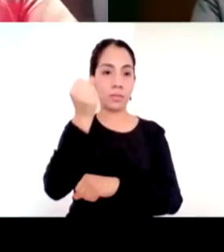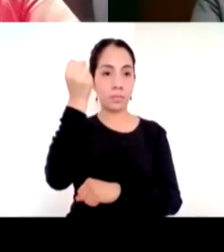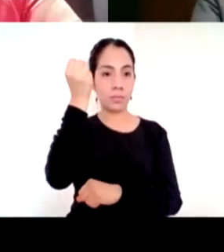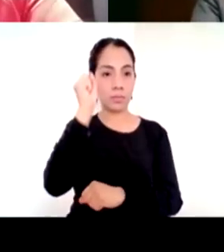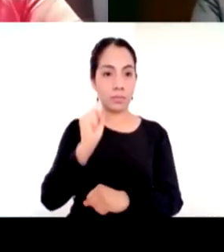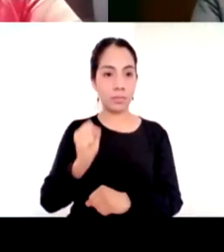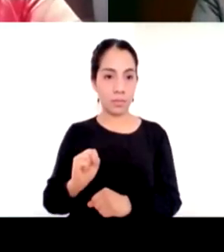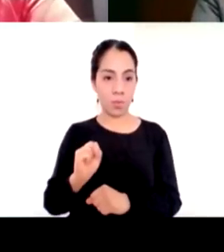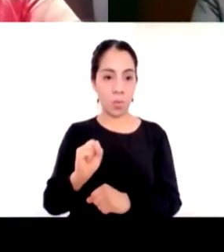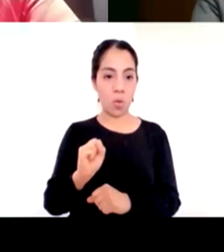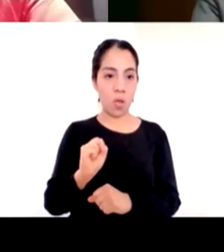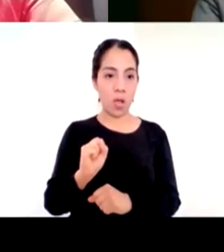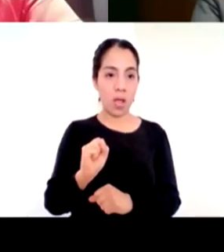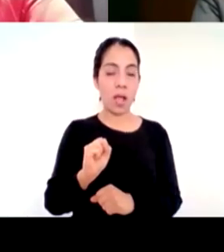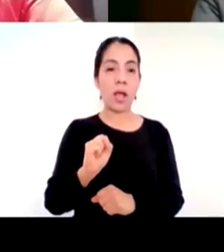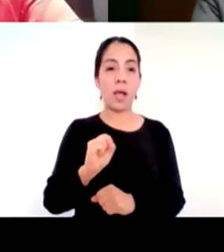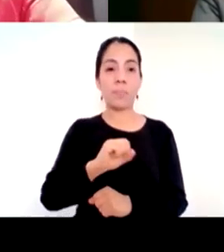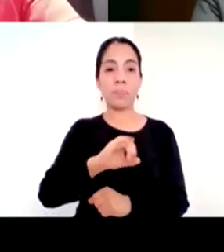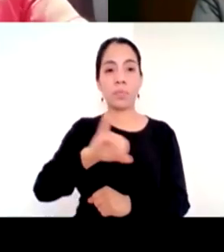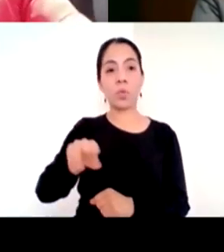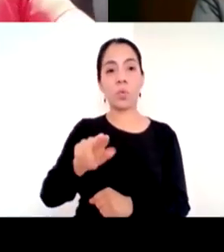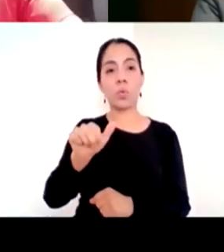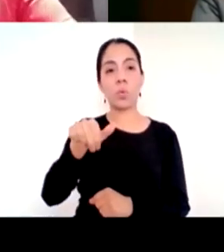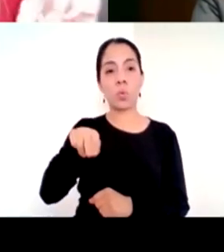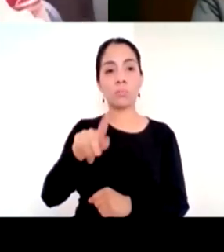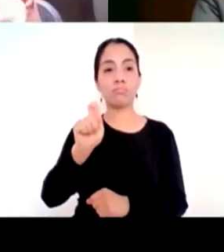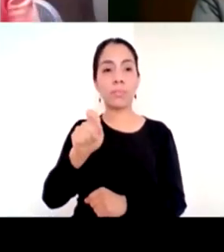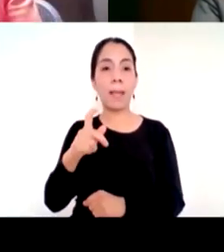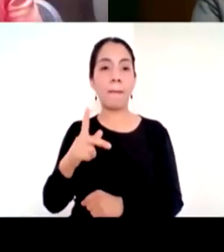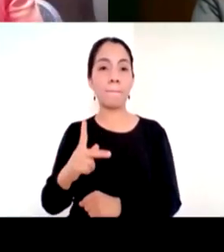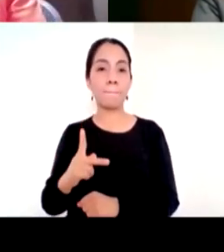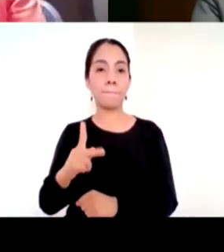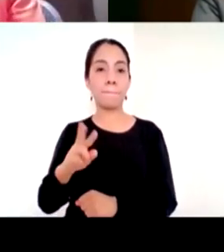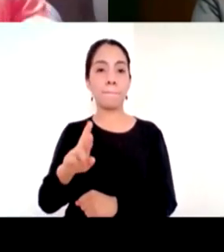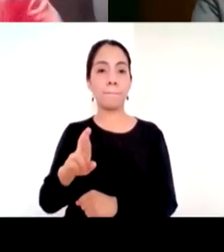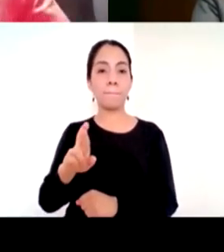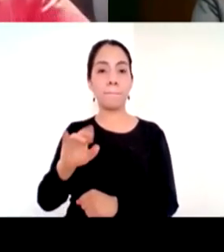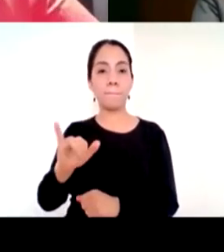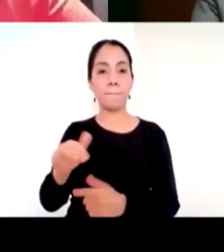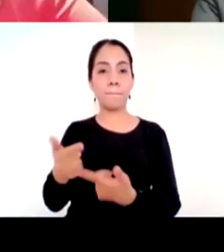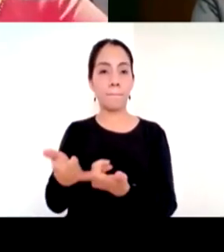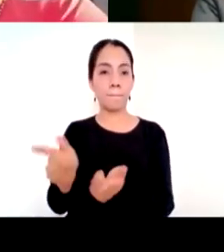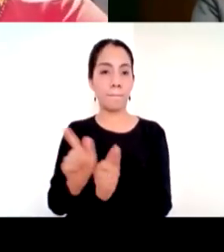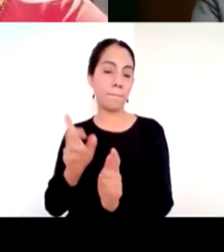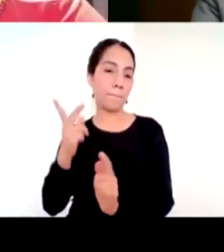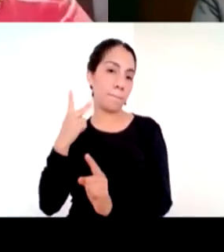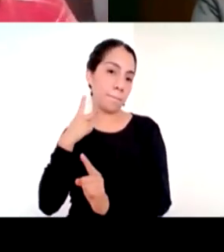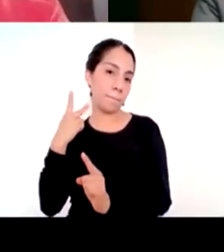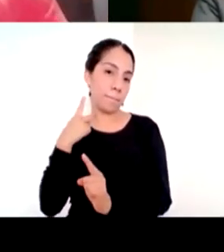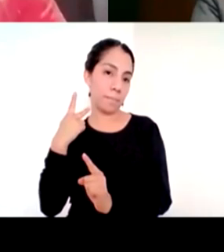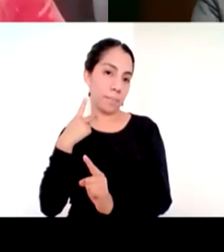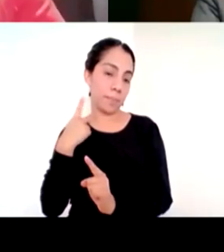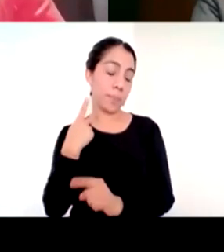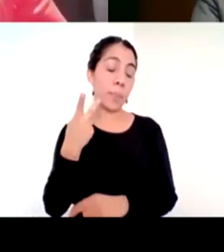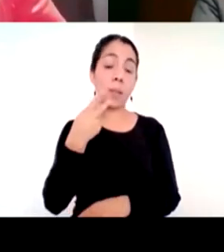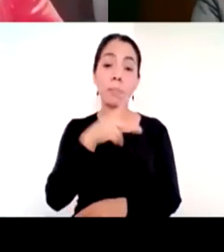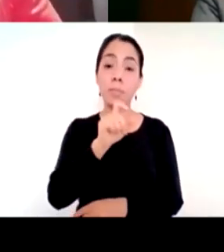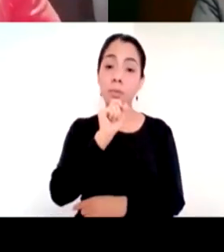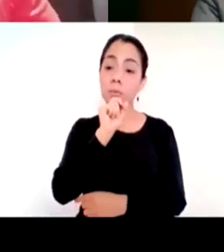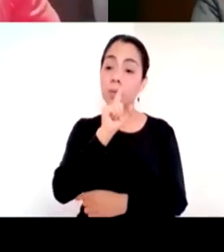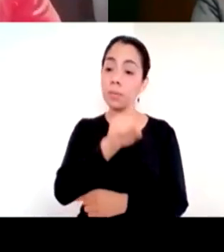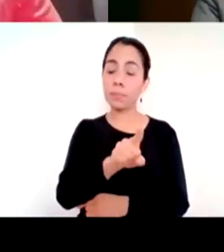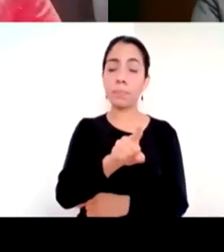Mejía pues estamos hablando del PRI y también hablando de inclusión nada más antes de que tú tomes la palabra Juan Alfonso yo quiero agradecer